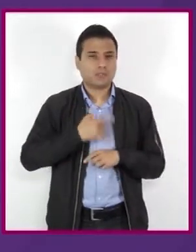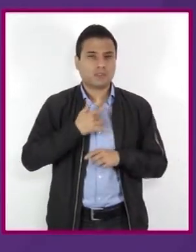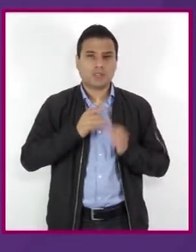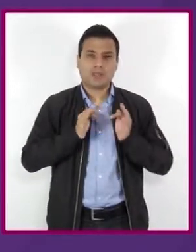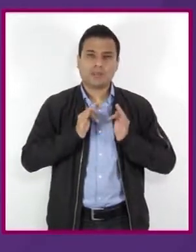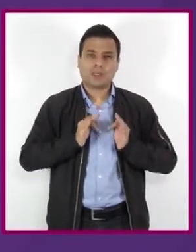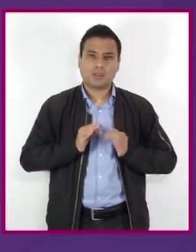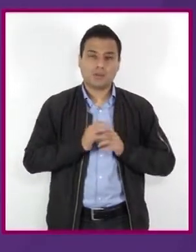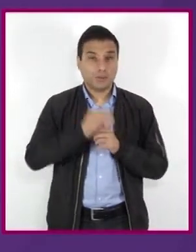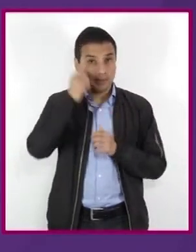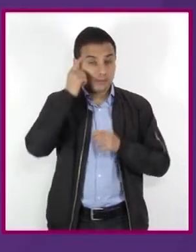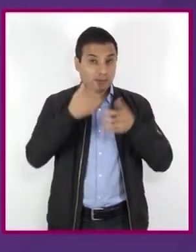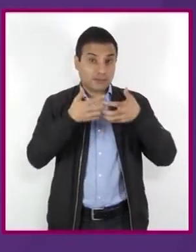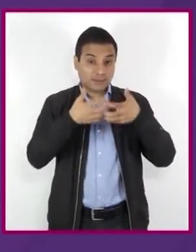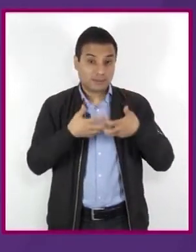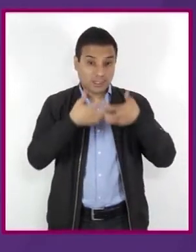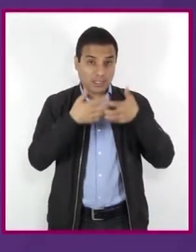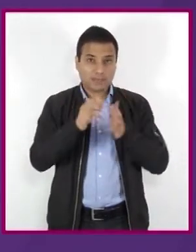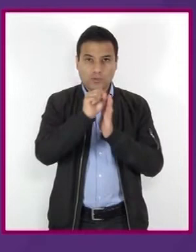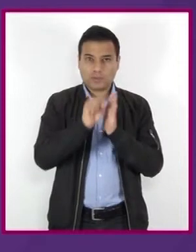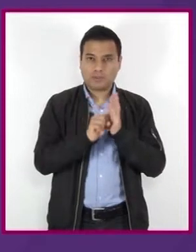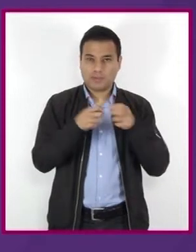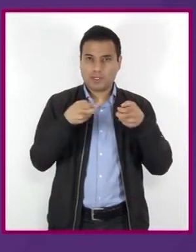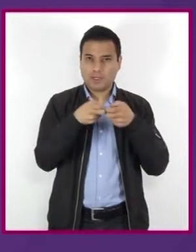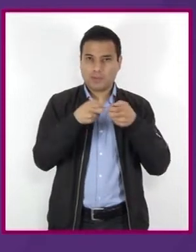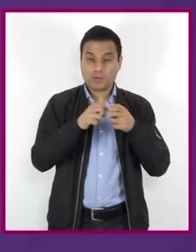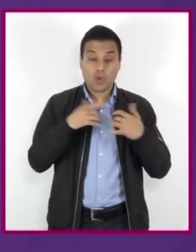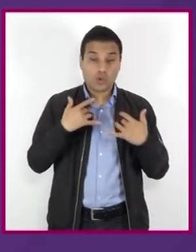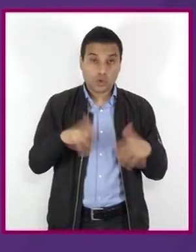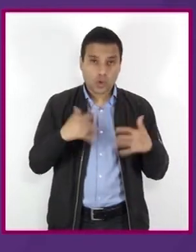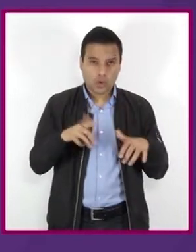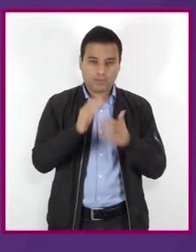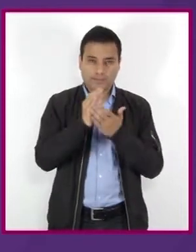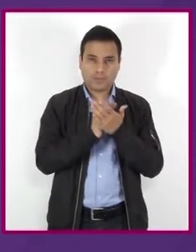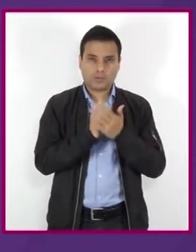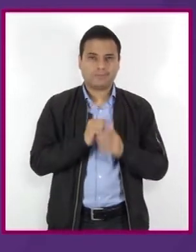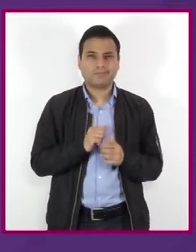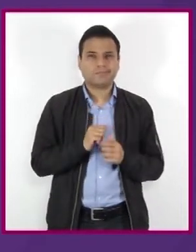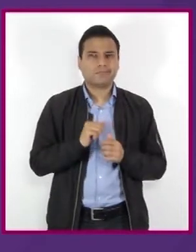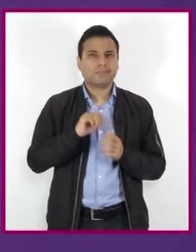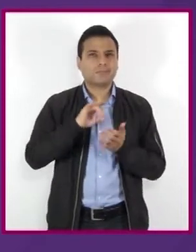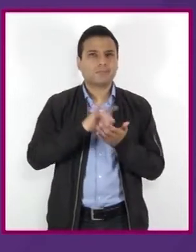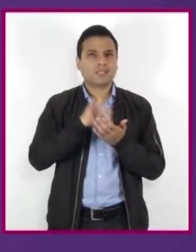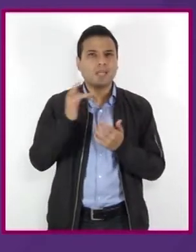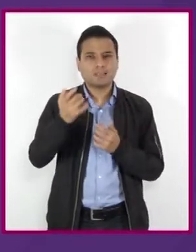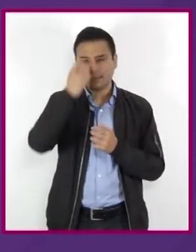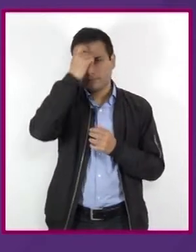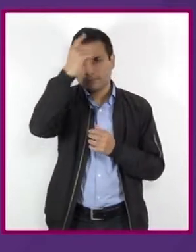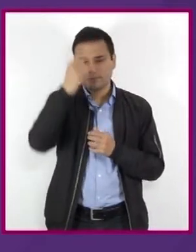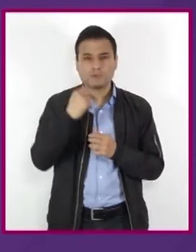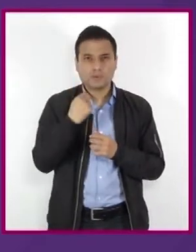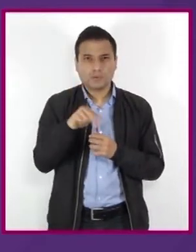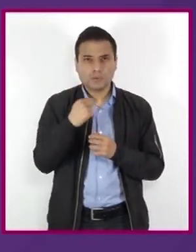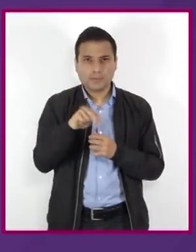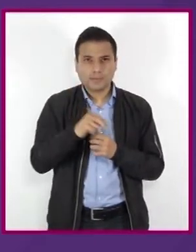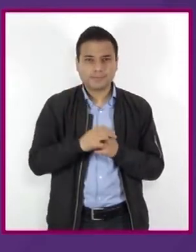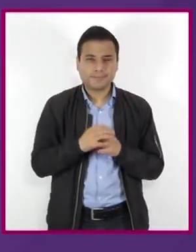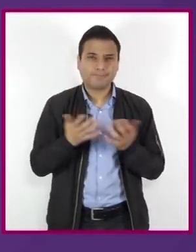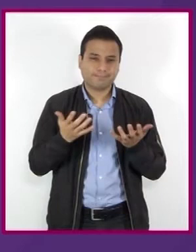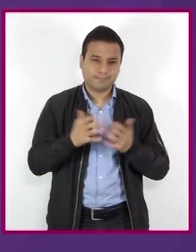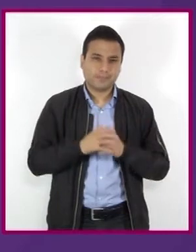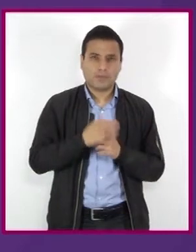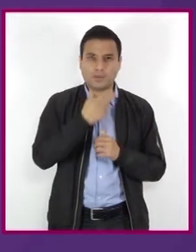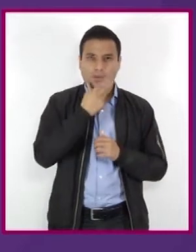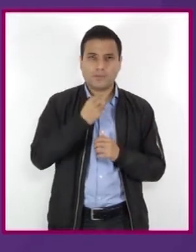cerebro y el sistema nervioso perciben el dolor. Fue nombrada así por un farmacéutico alemán en referencia a Morfeo, el dios